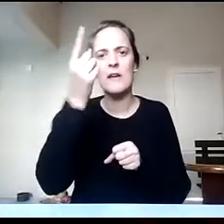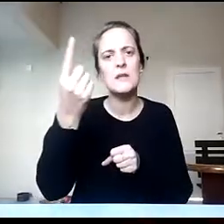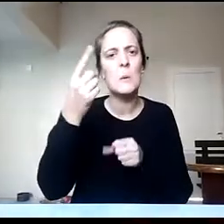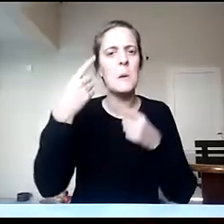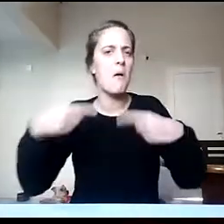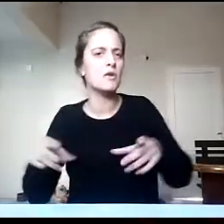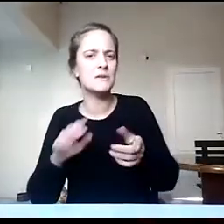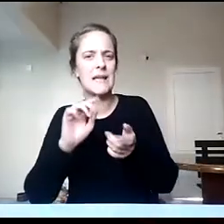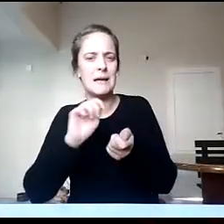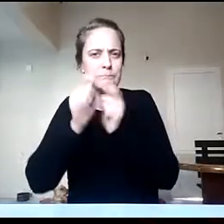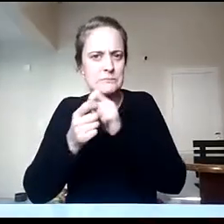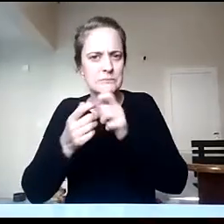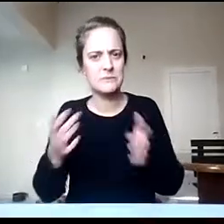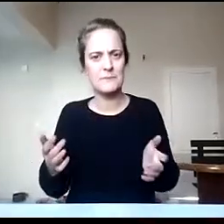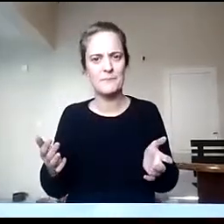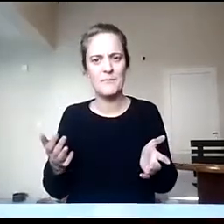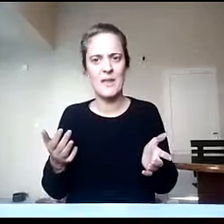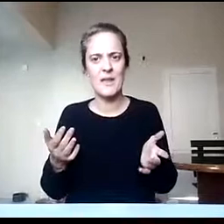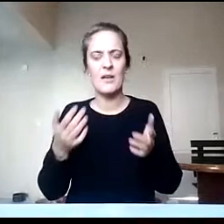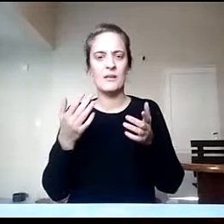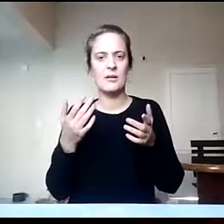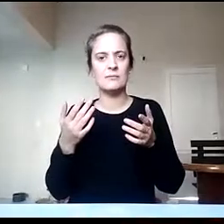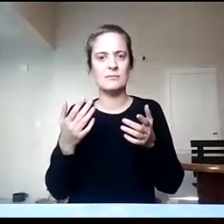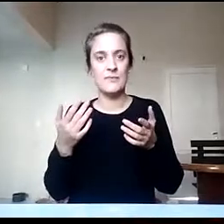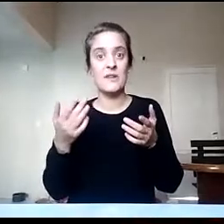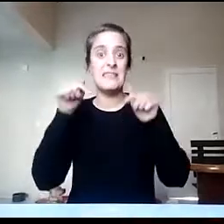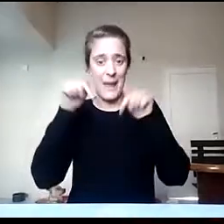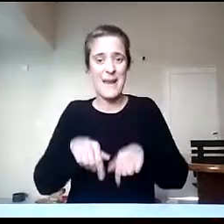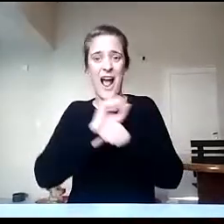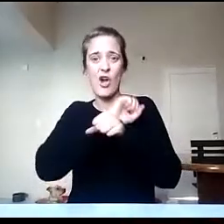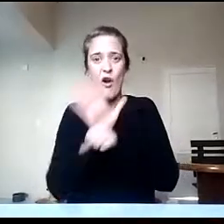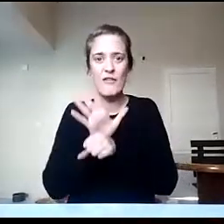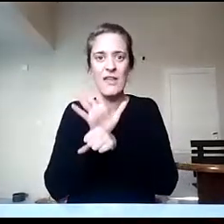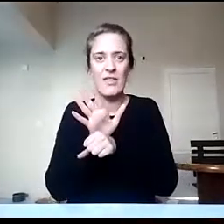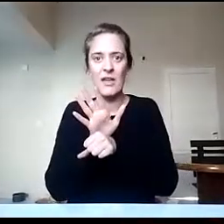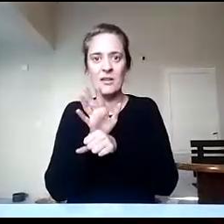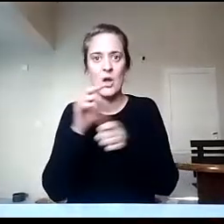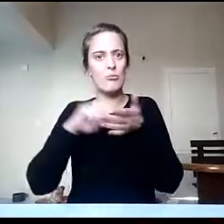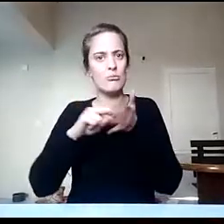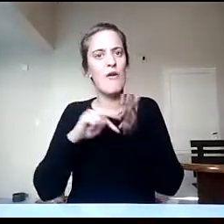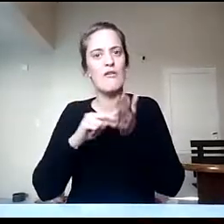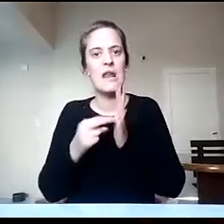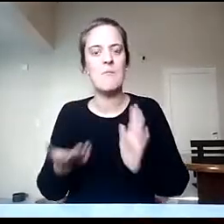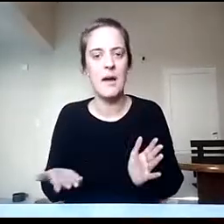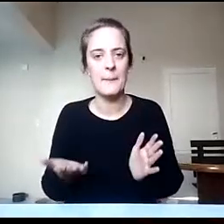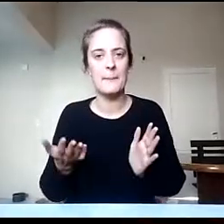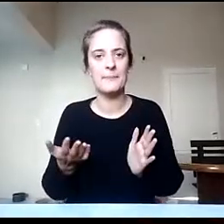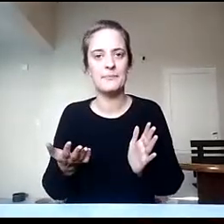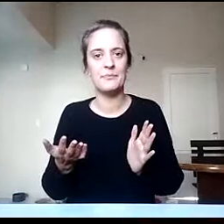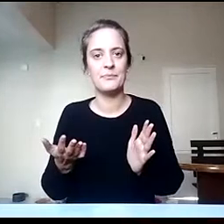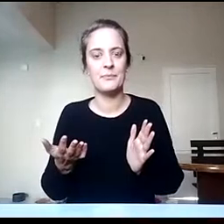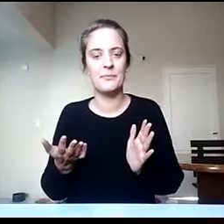¿Qué pasa aún hoy en este contexto de COVID también donde podemos ver que somos totalmente